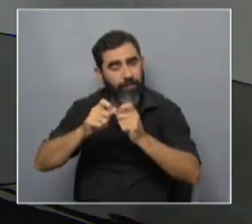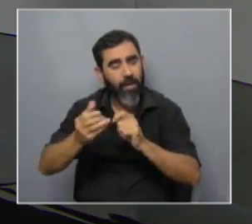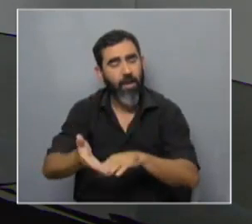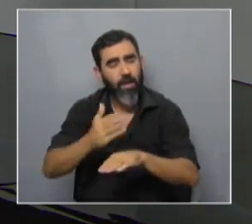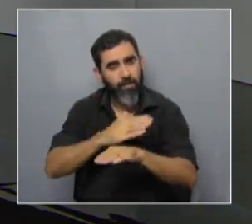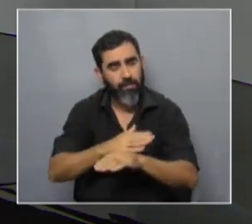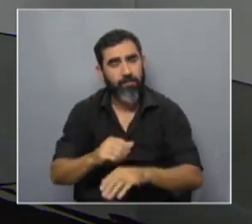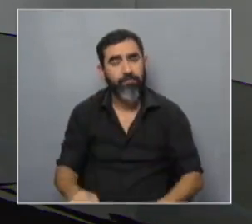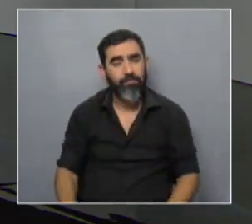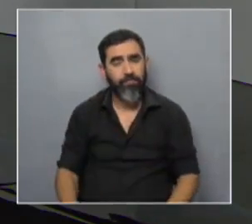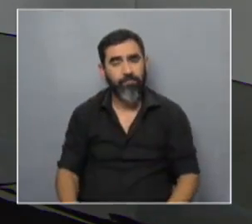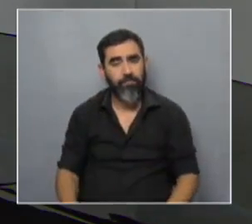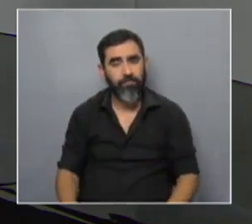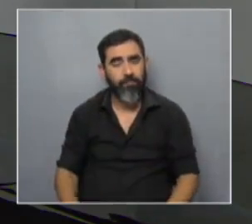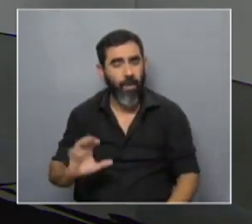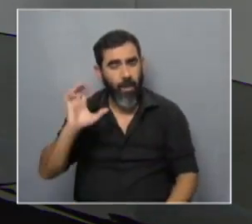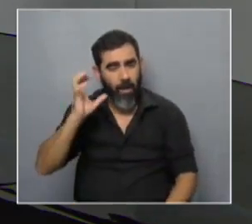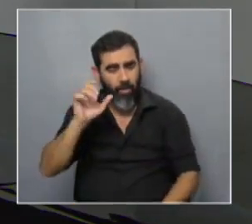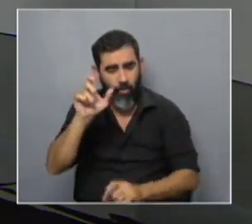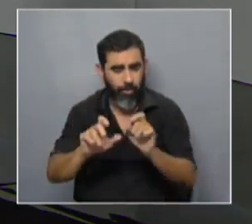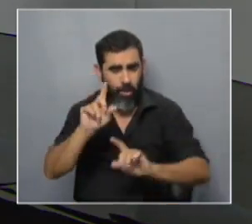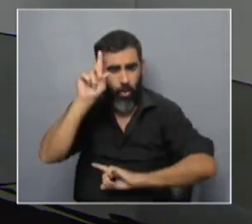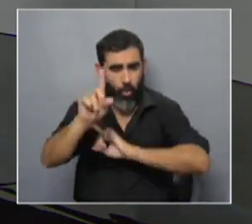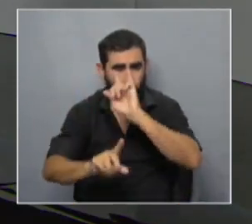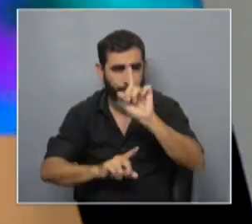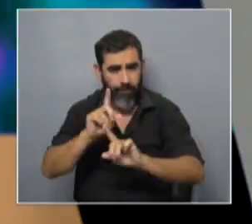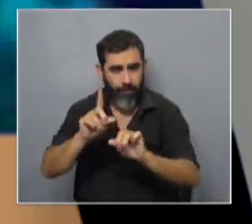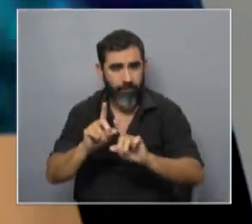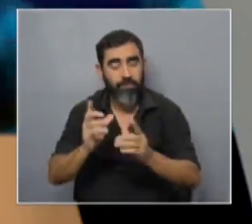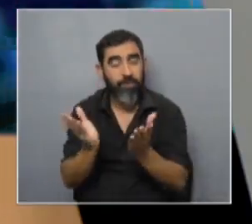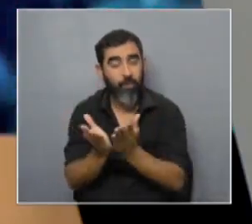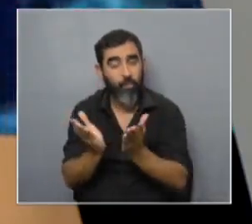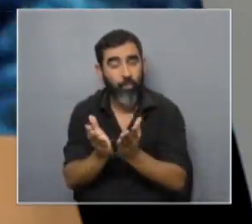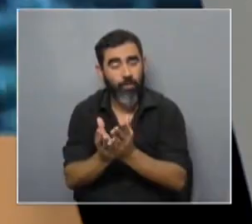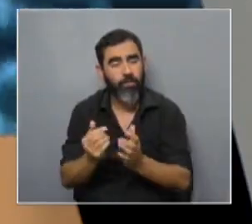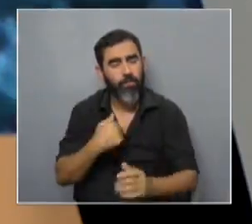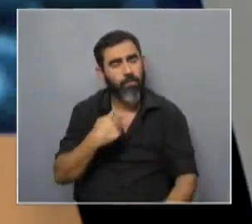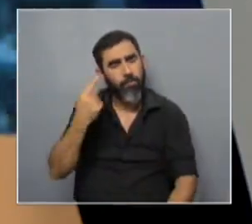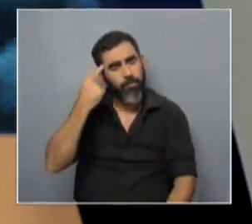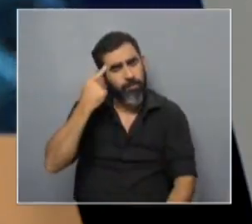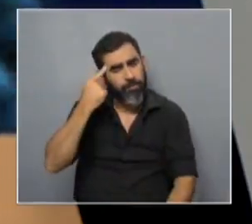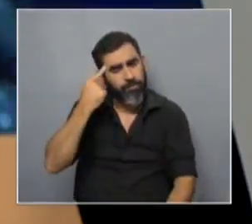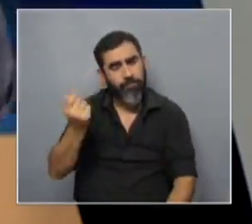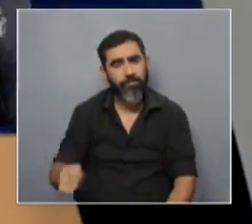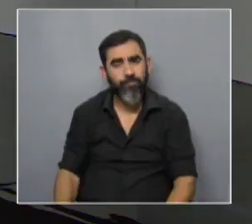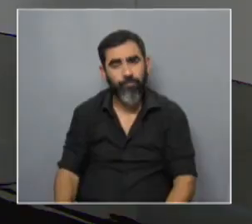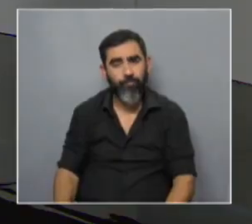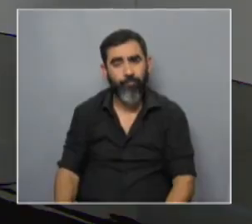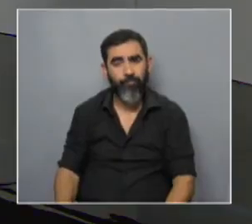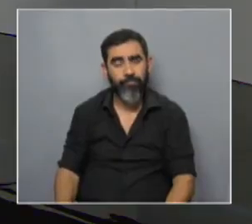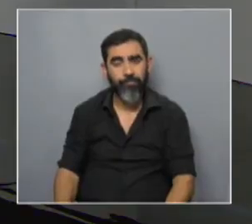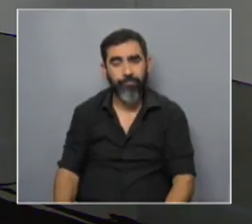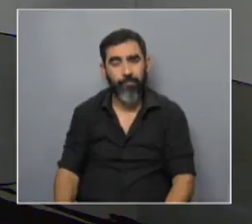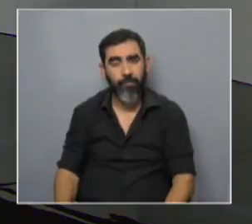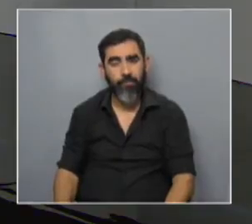micrófono, en podcast, que está con gente de la Universidad Complutense. Estudiante. Y me quedaba pensando, y tal vez esté fuera de eje,